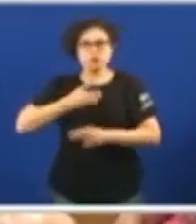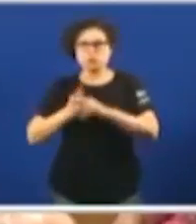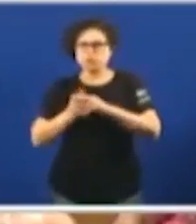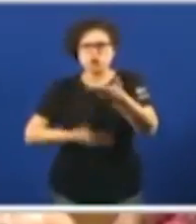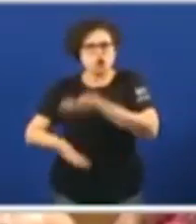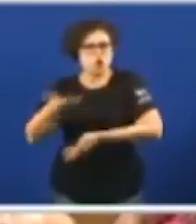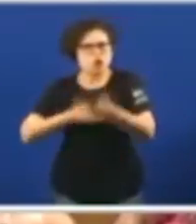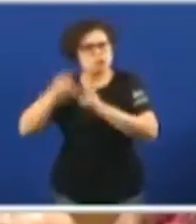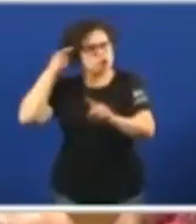inmediato de auga a población afectada. 7,